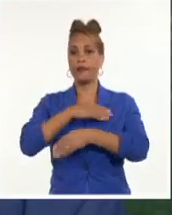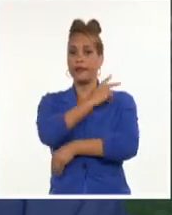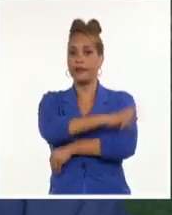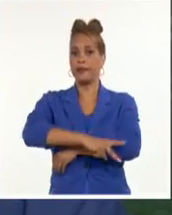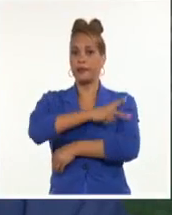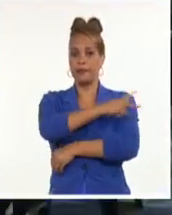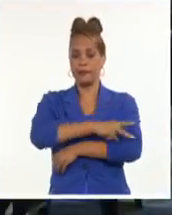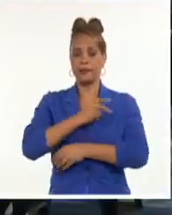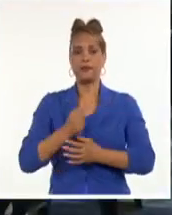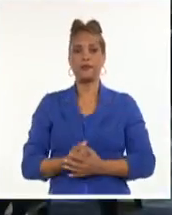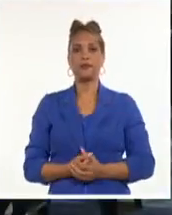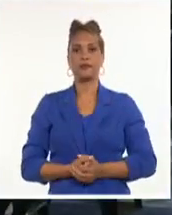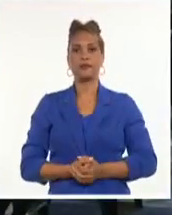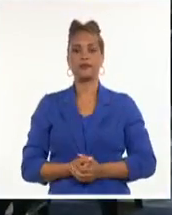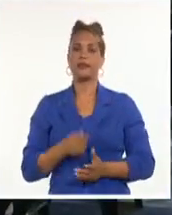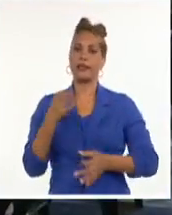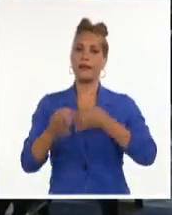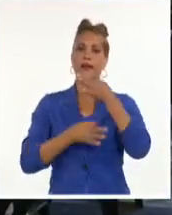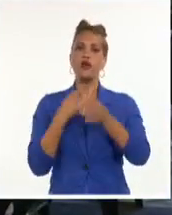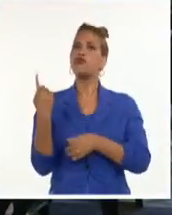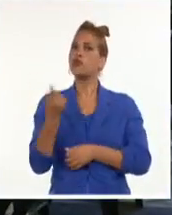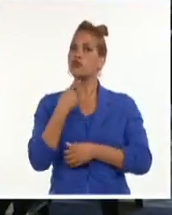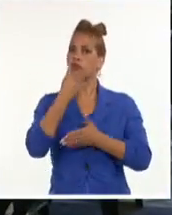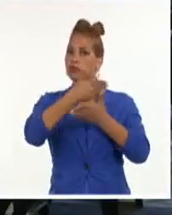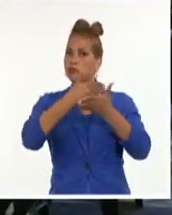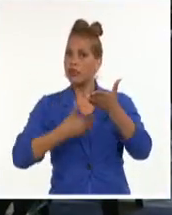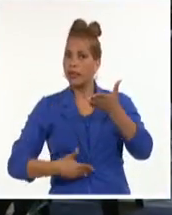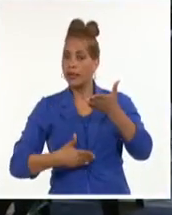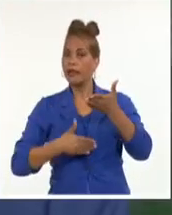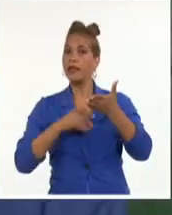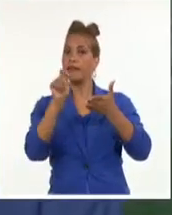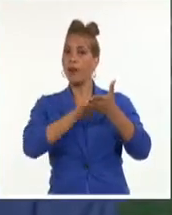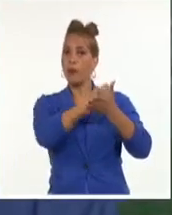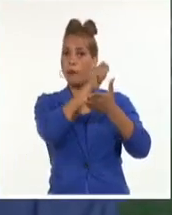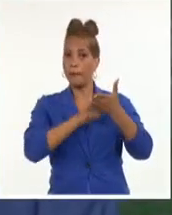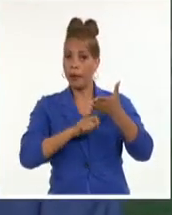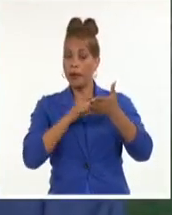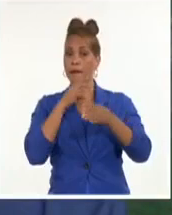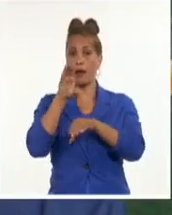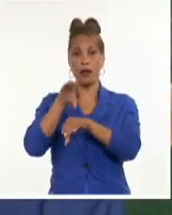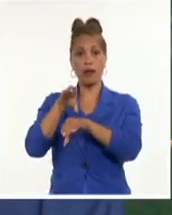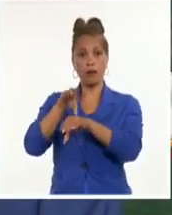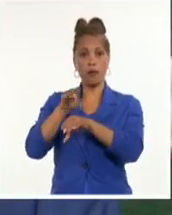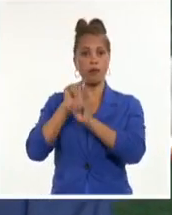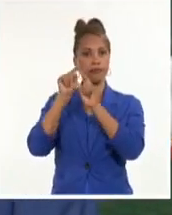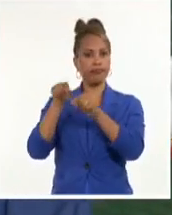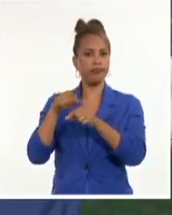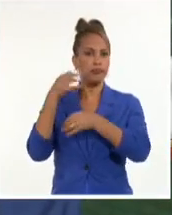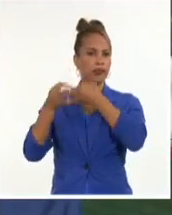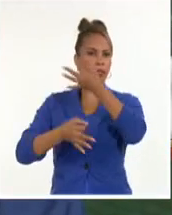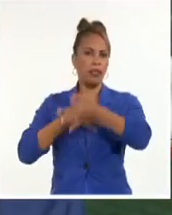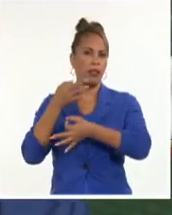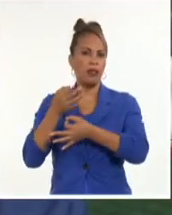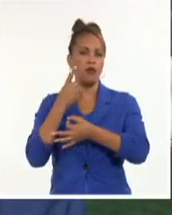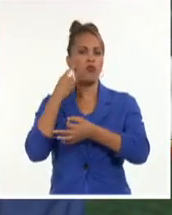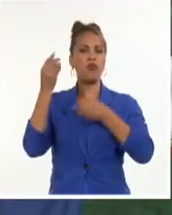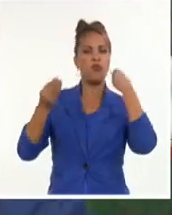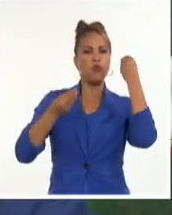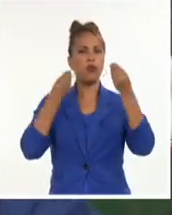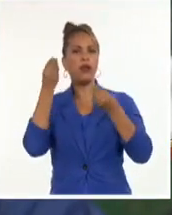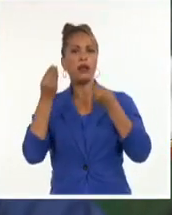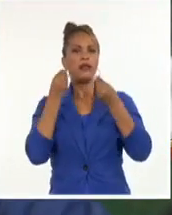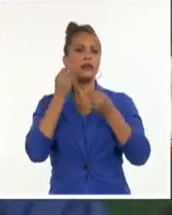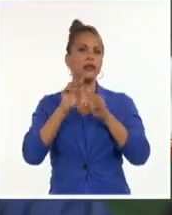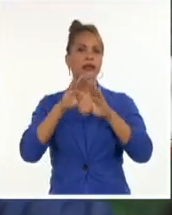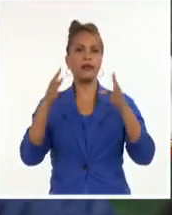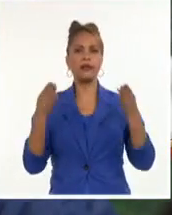Bolivariana. Nosotros tenemos una agenda planteada para la cumbre, que está enmarcada en hacer un análisis, por supuesto,